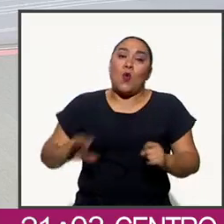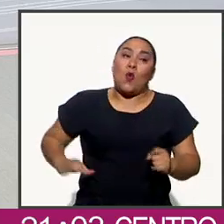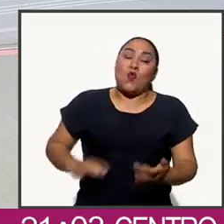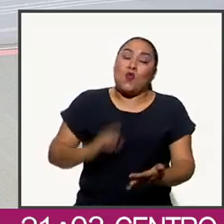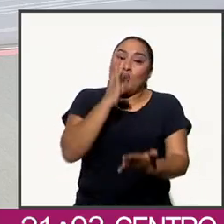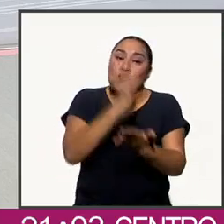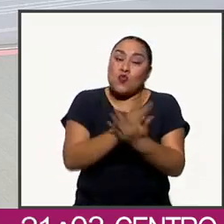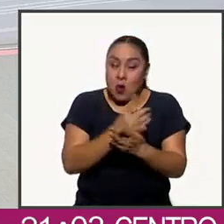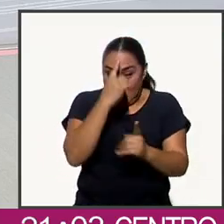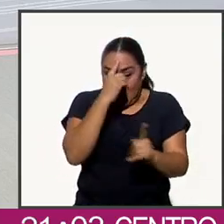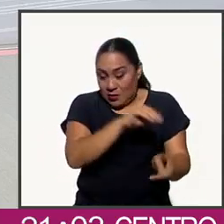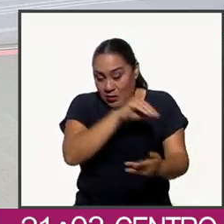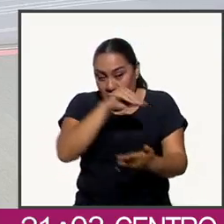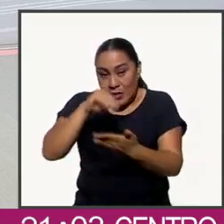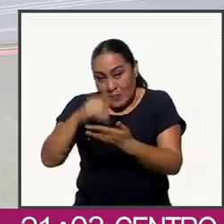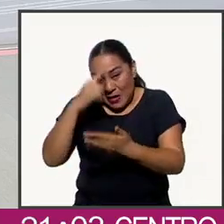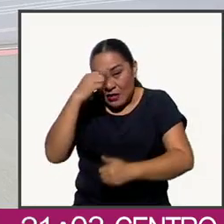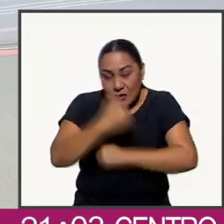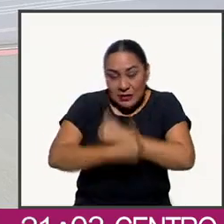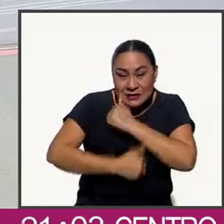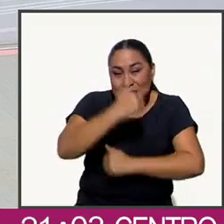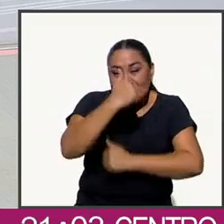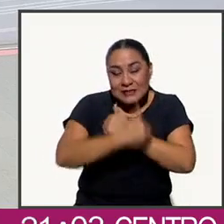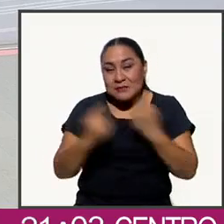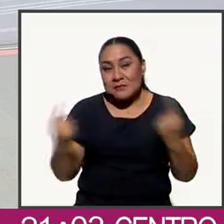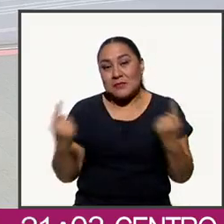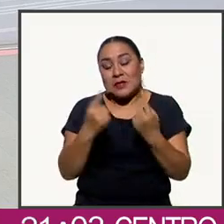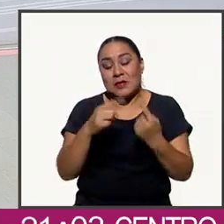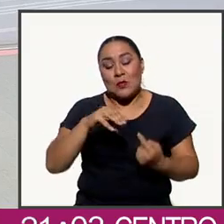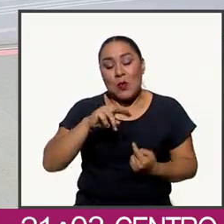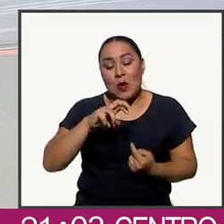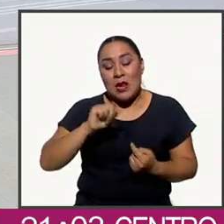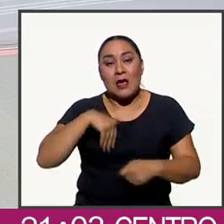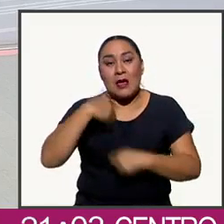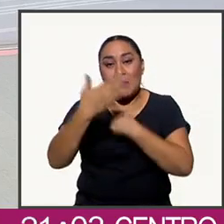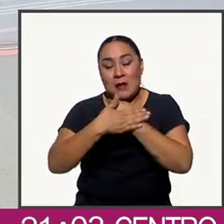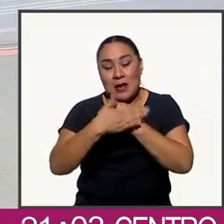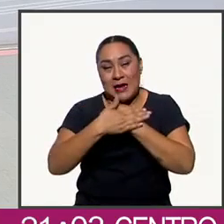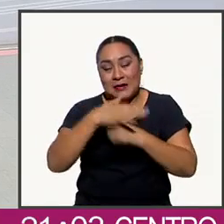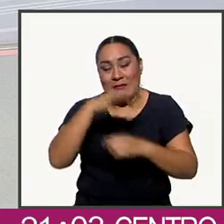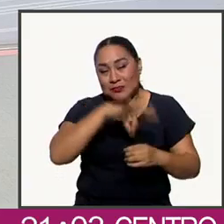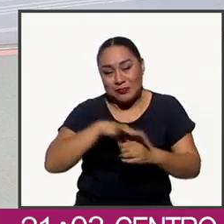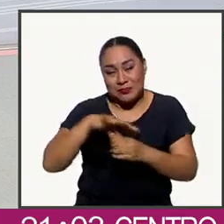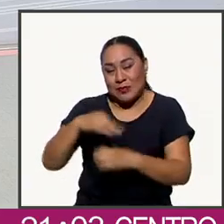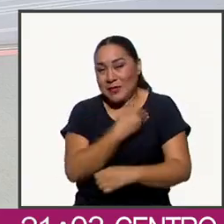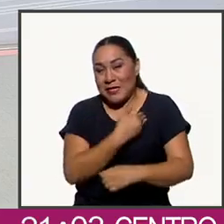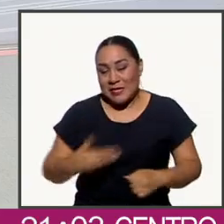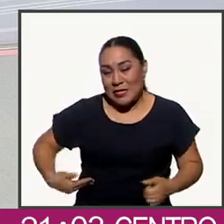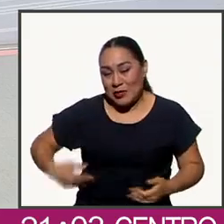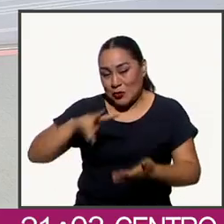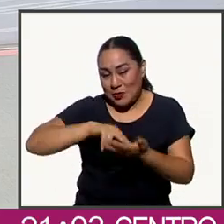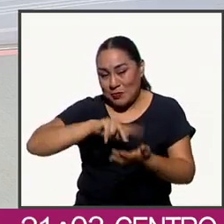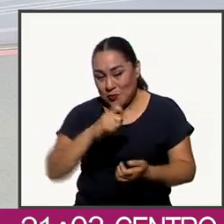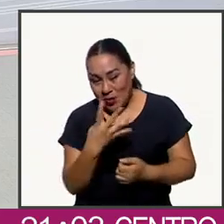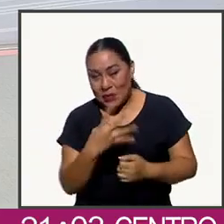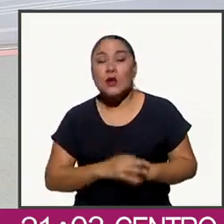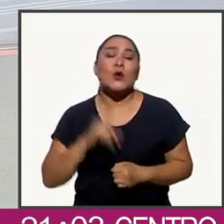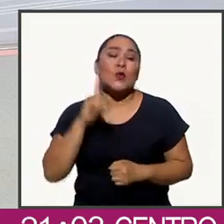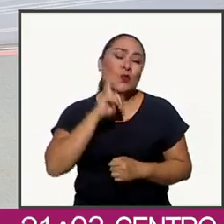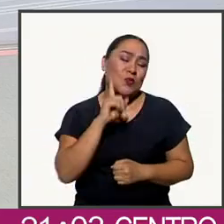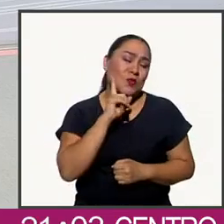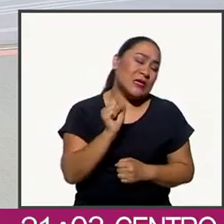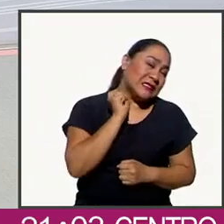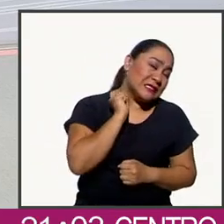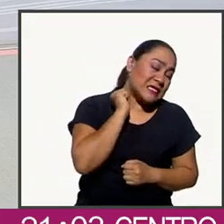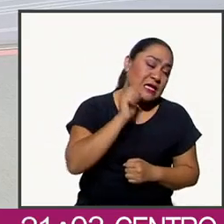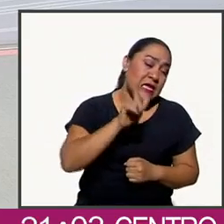pueda, en la boleta, ser un contrincante de peso ante Morena en las elecciones presidenciales de 2024. Así es, la senadora Lili Tellez,